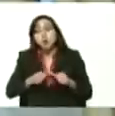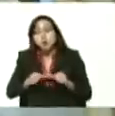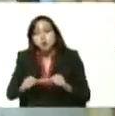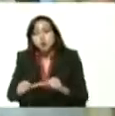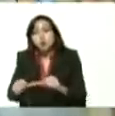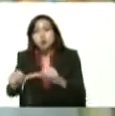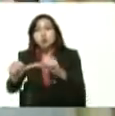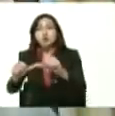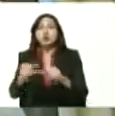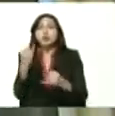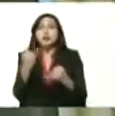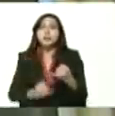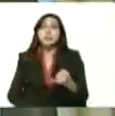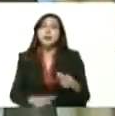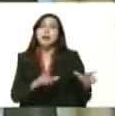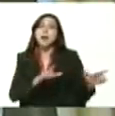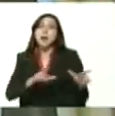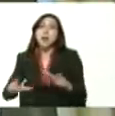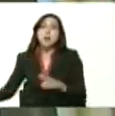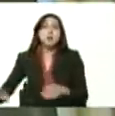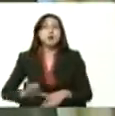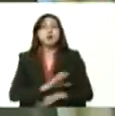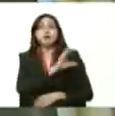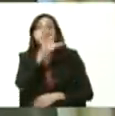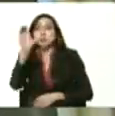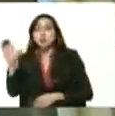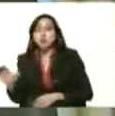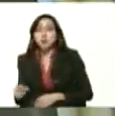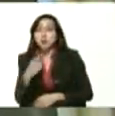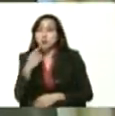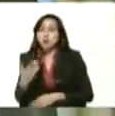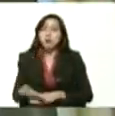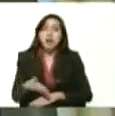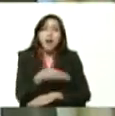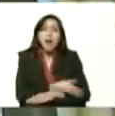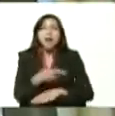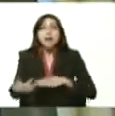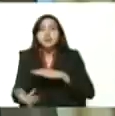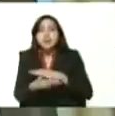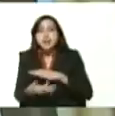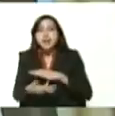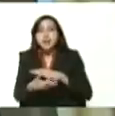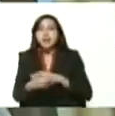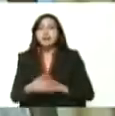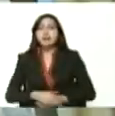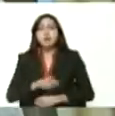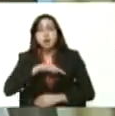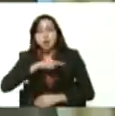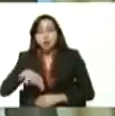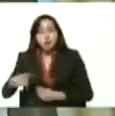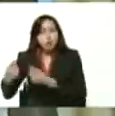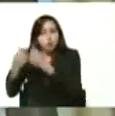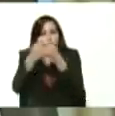termina de culminar ese ciclo que usted estaba señalando de la digitalización plena de nuestra economía no solo en el área financiera